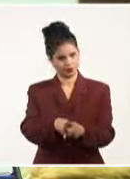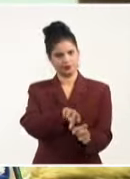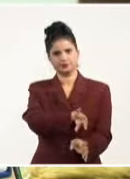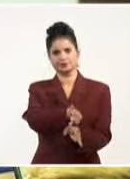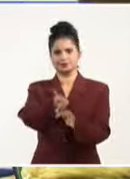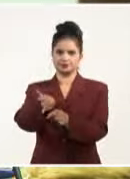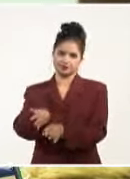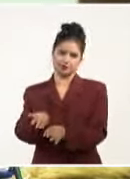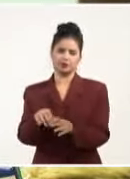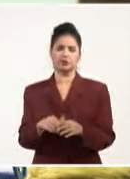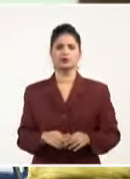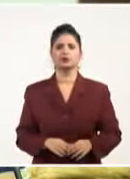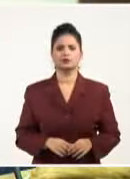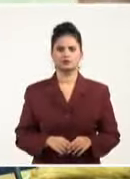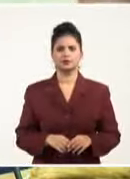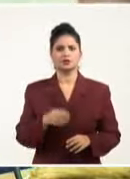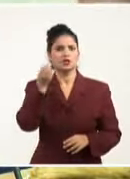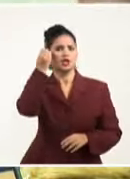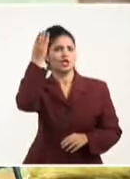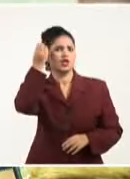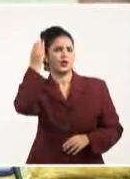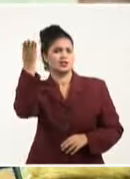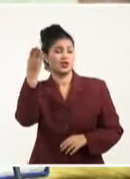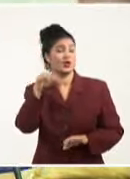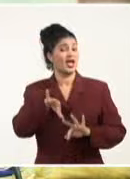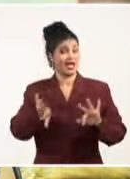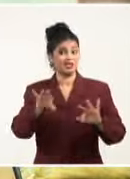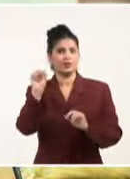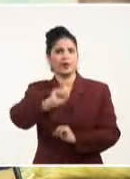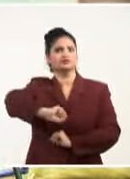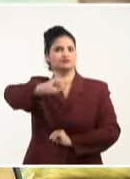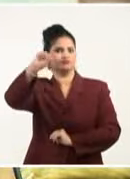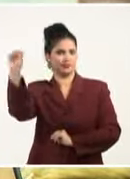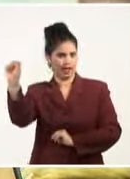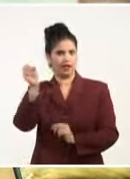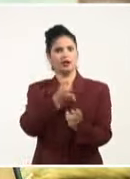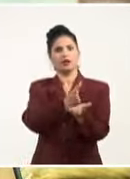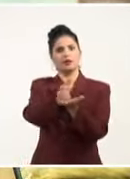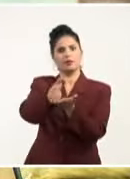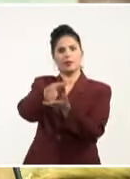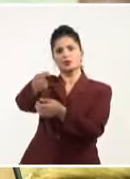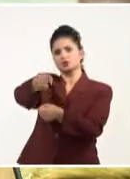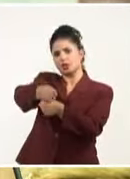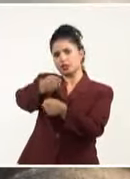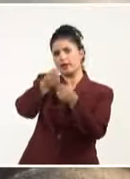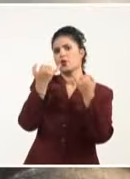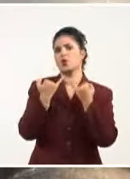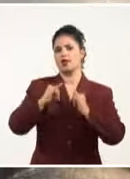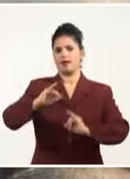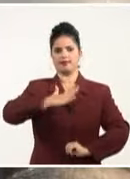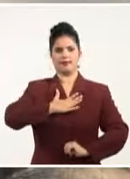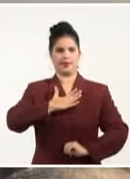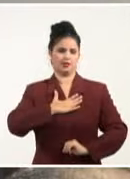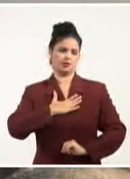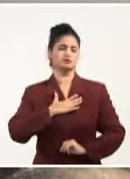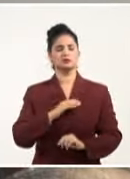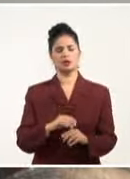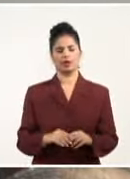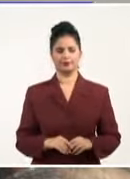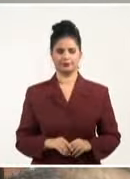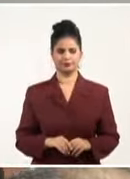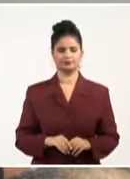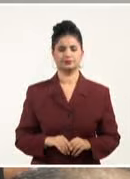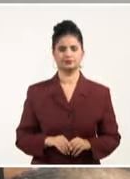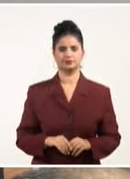una meta final, es el único camino que tenemos los cubanos para llegar a donde queremos con la soberanía que necesitamos. Nosotros debemos